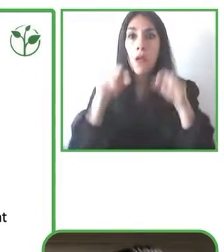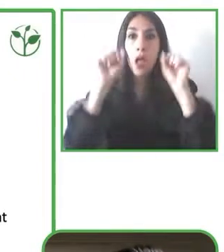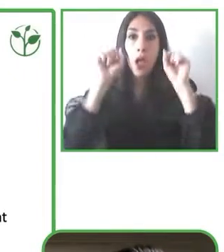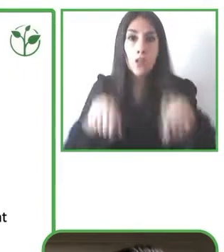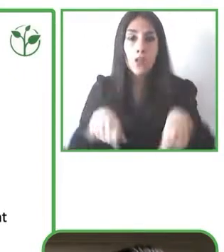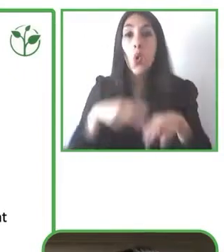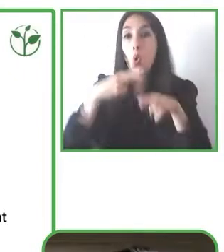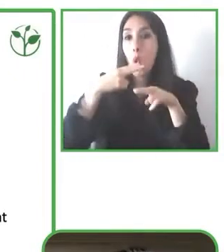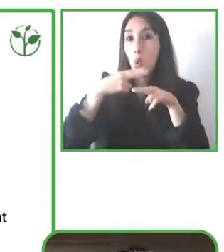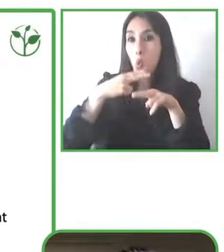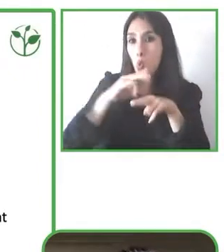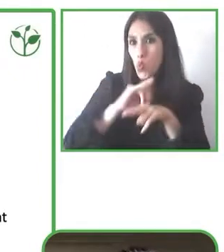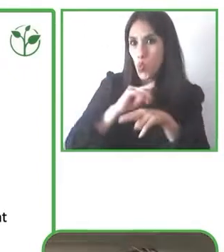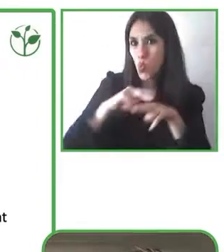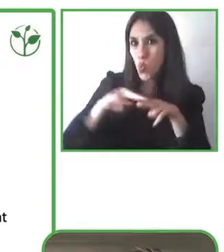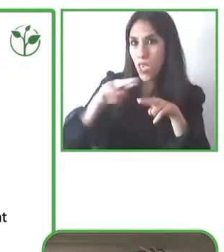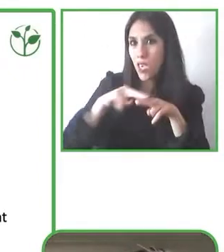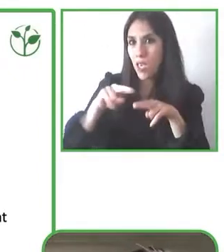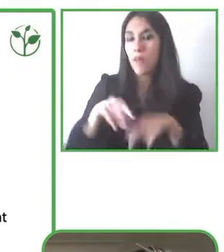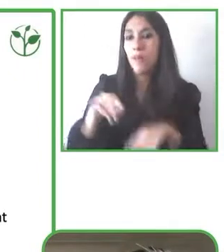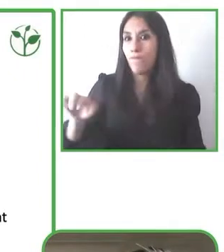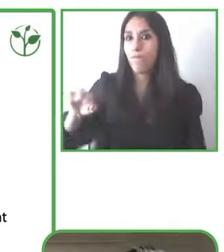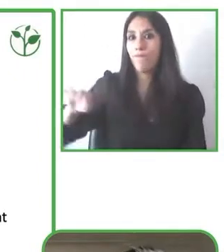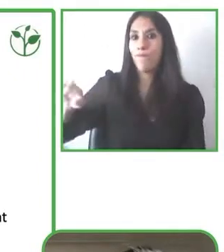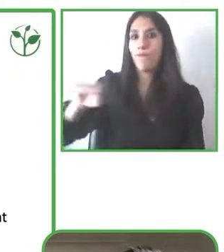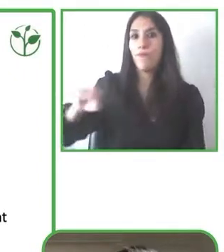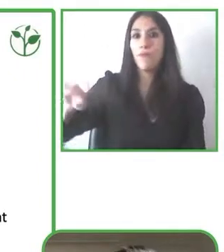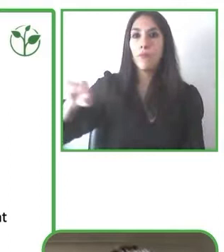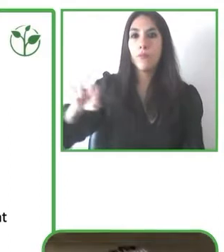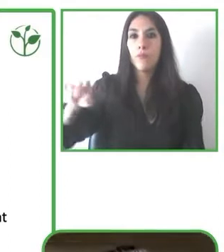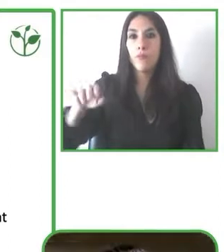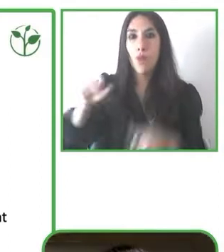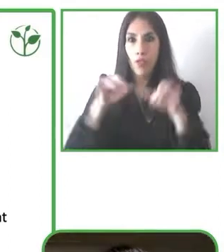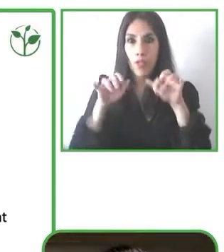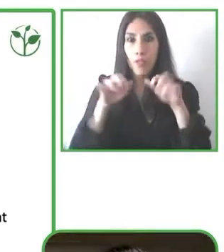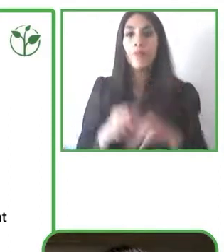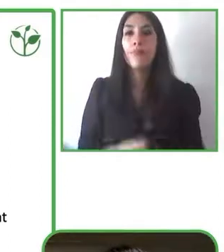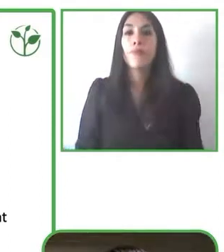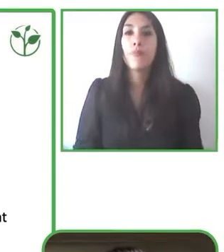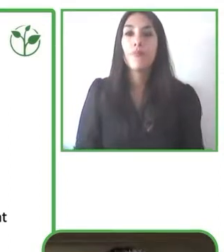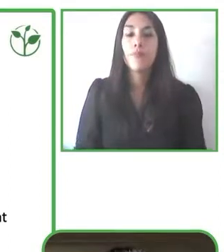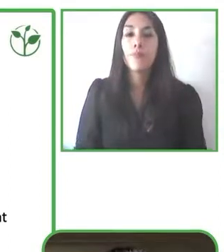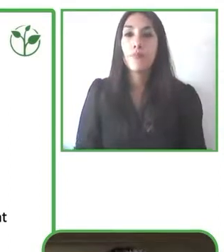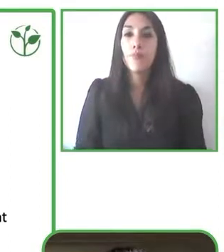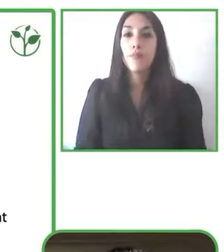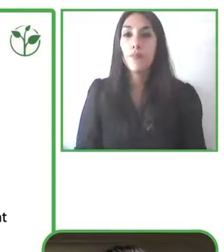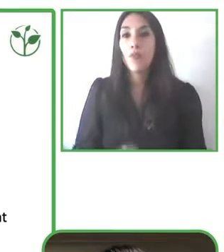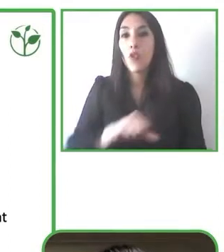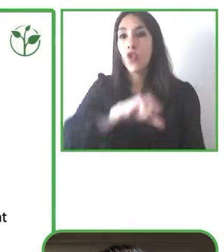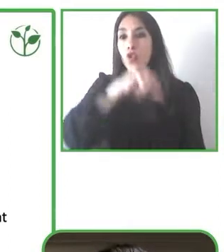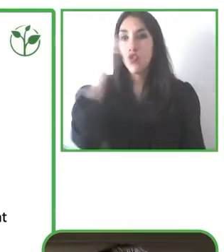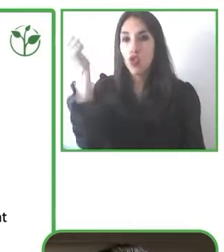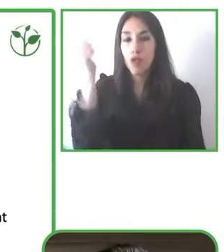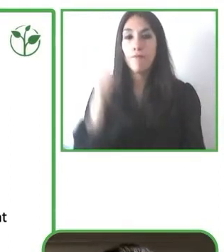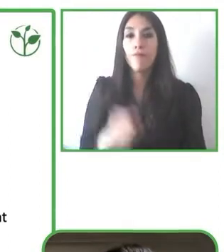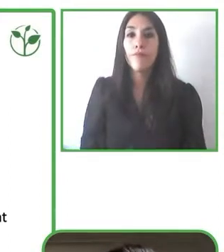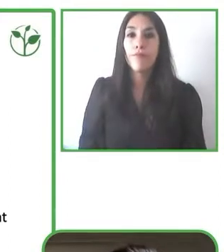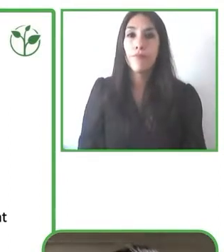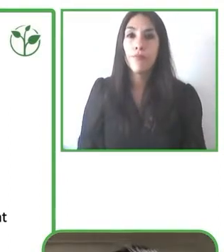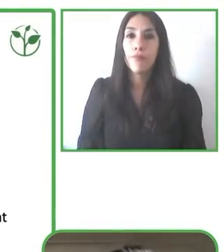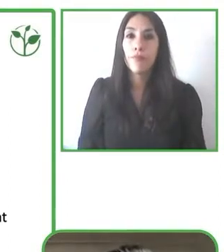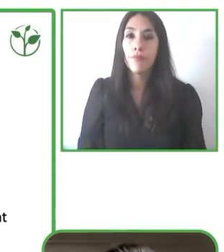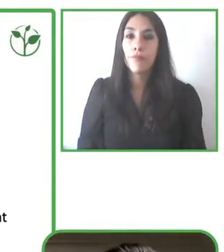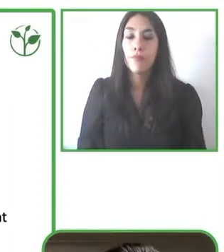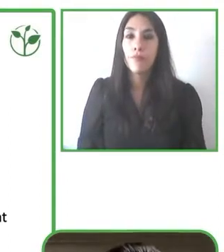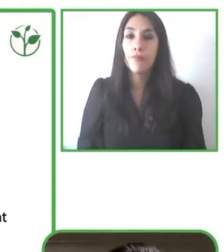Y la última característica es conectarlo a su televisión. Por